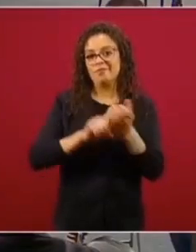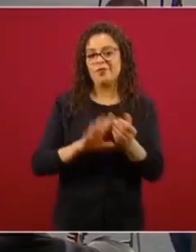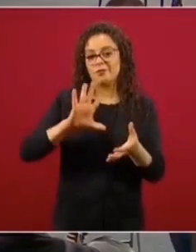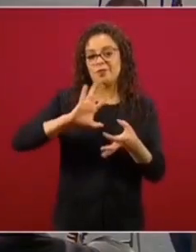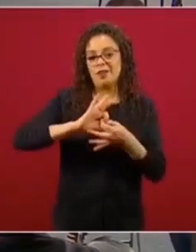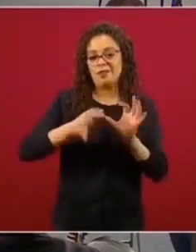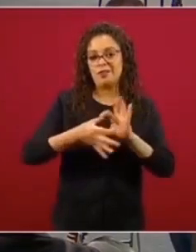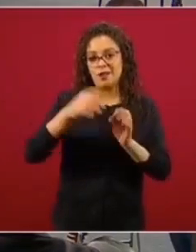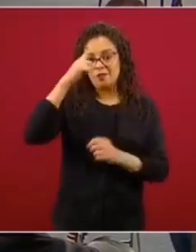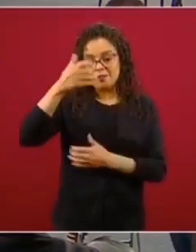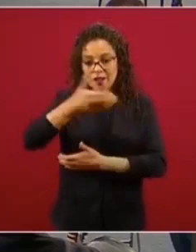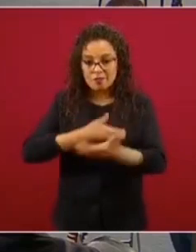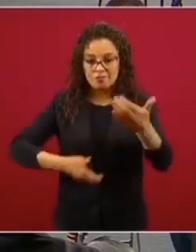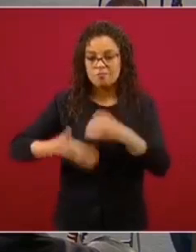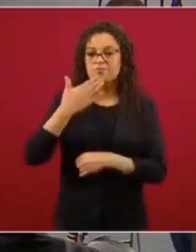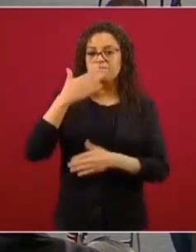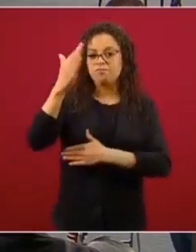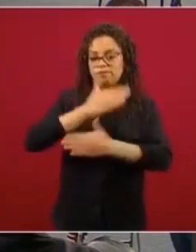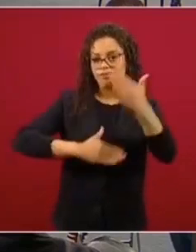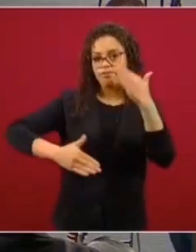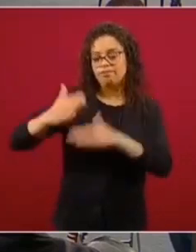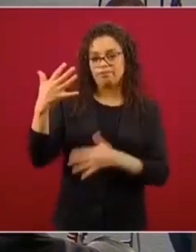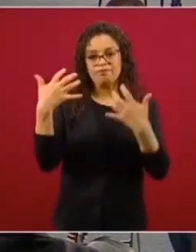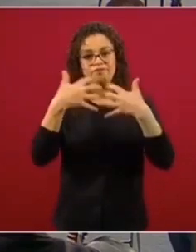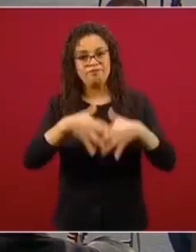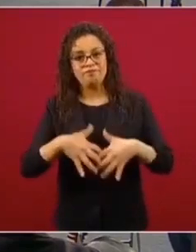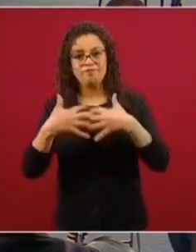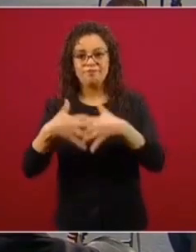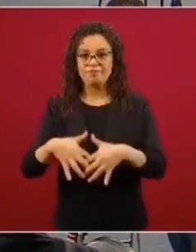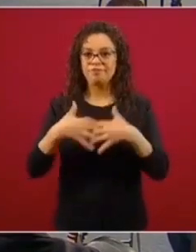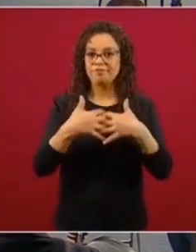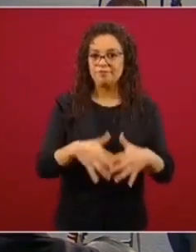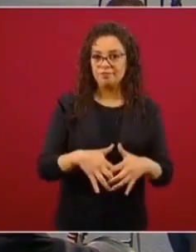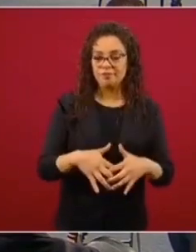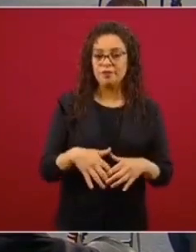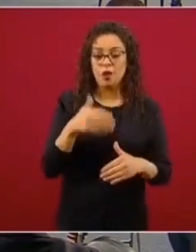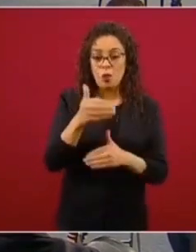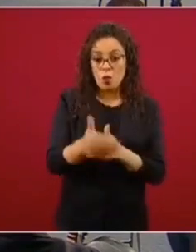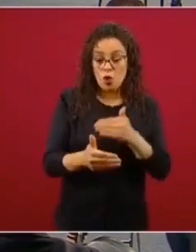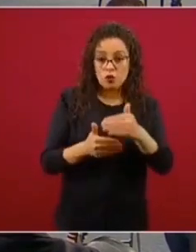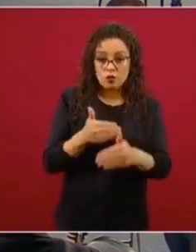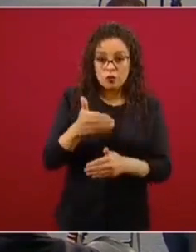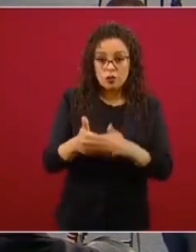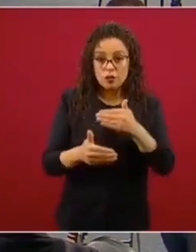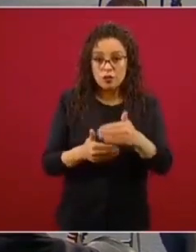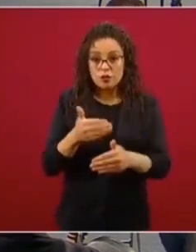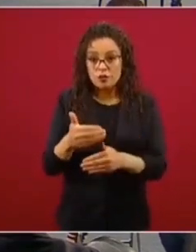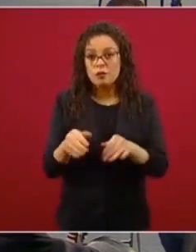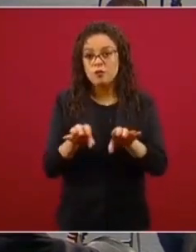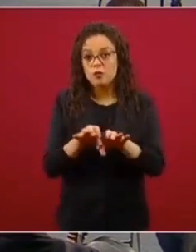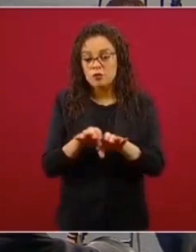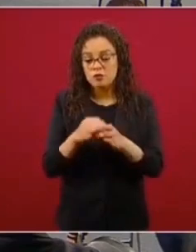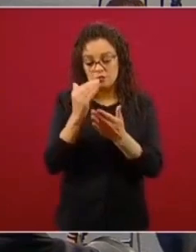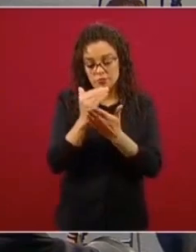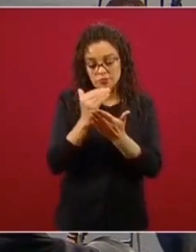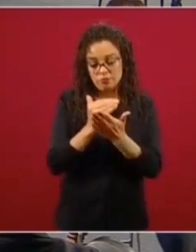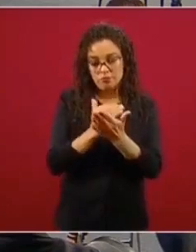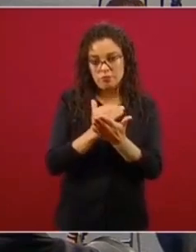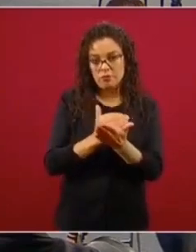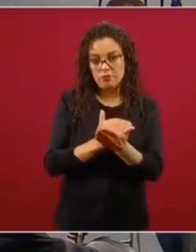hay partes de procesos que tienen que ver con